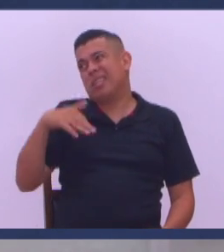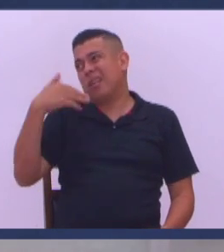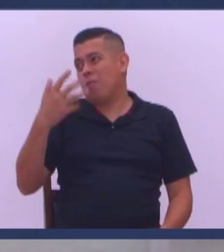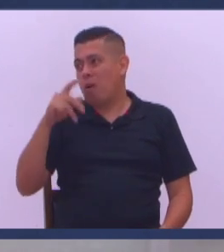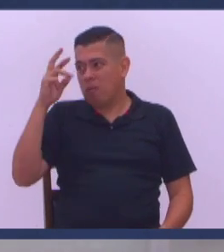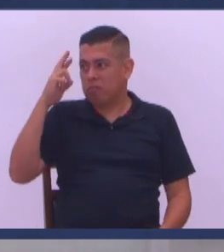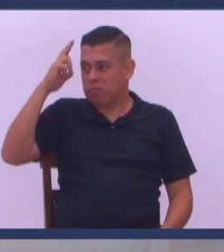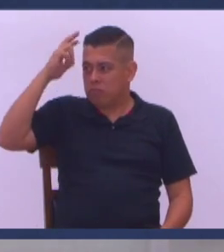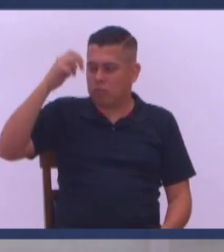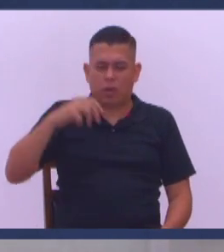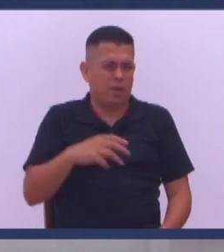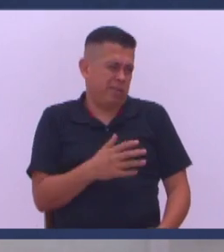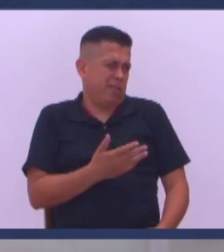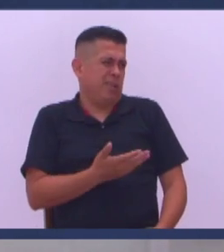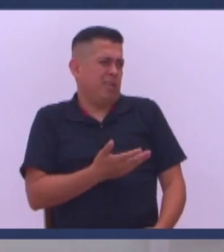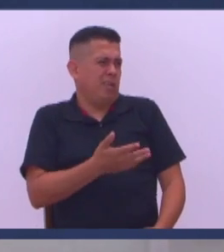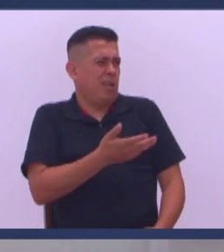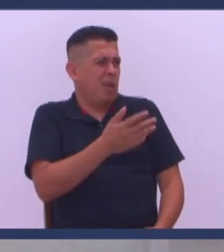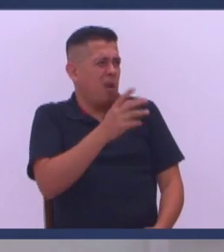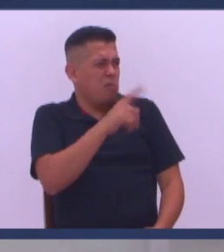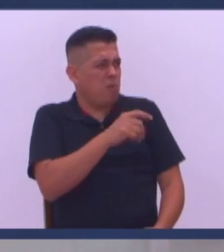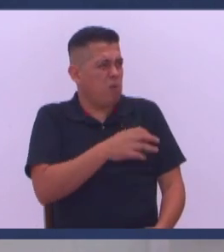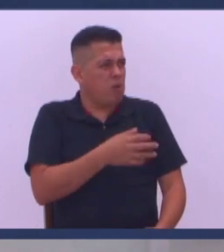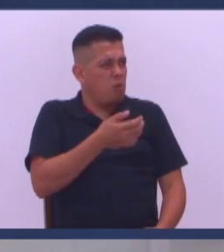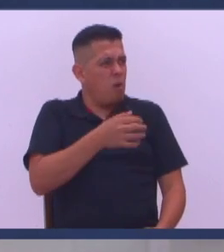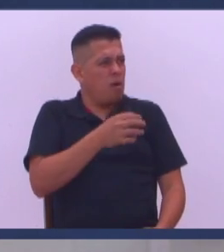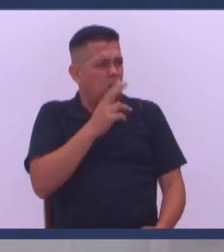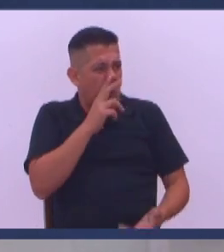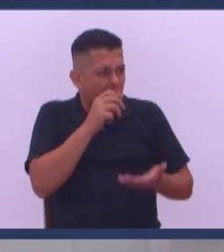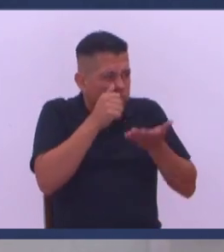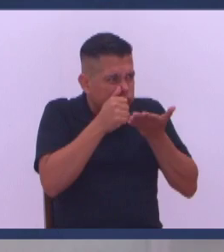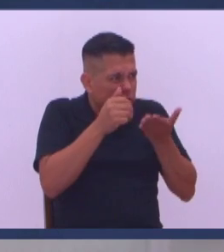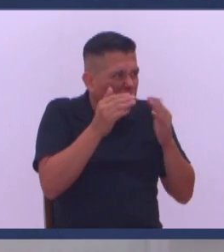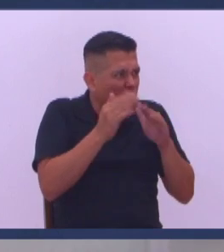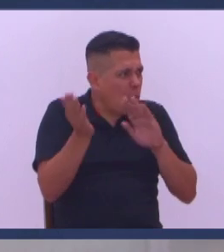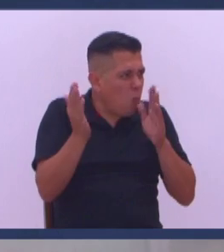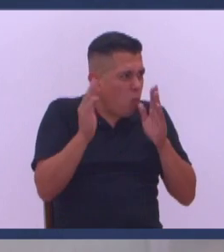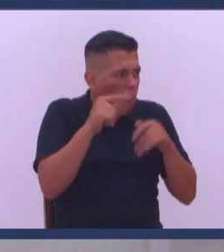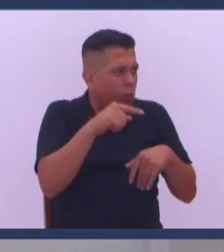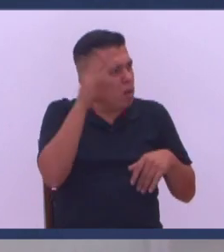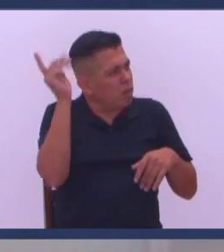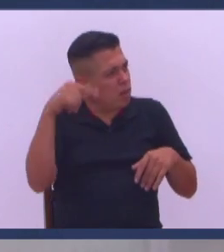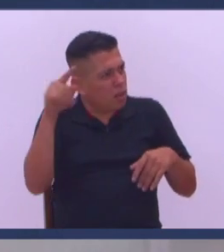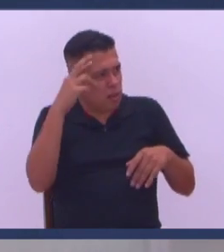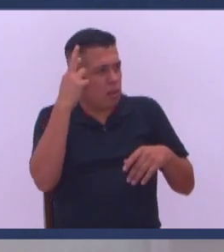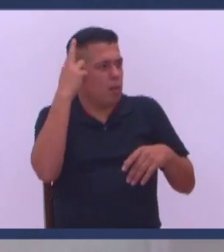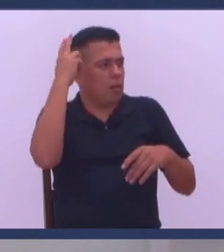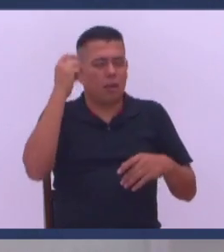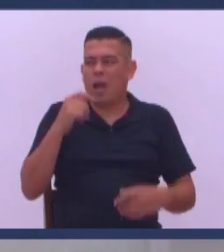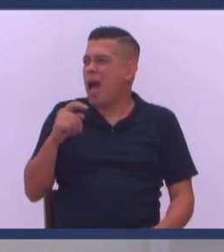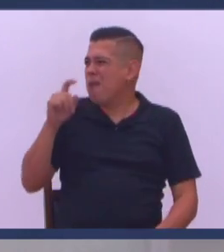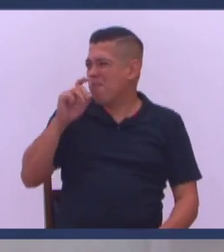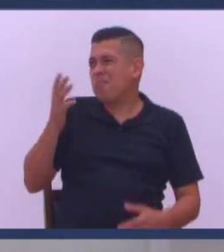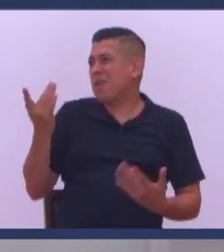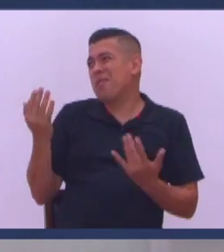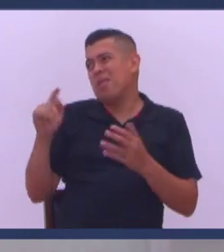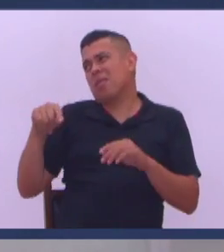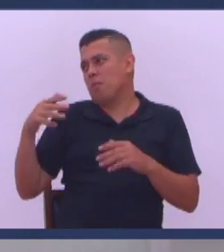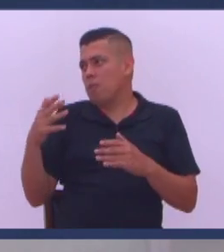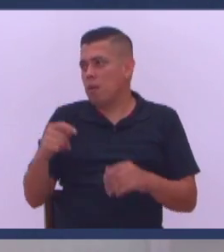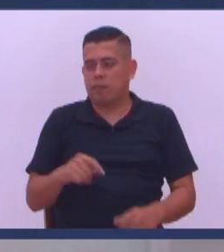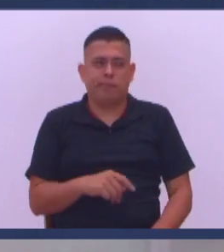lo voy a cortar No se como Mira Le digo Pareces drogadicto Va a cortarte El pelo No papi Que no se cortan